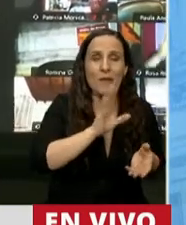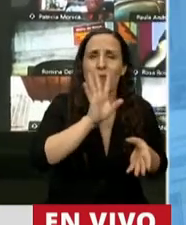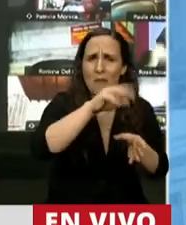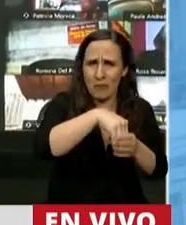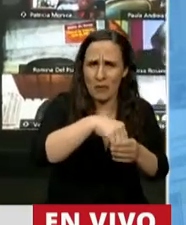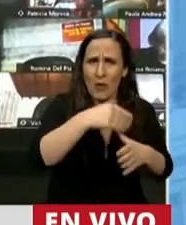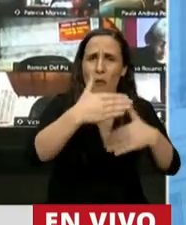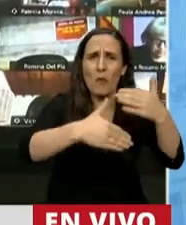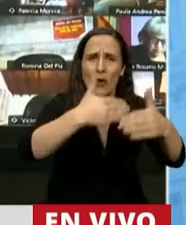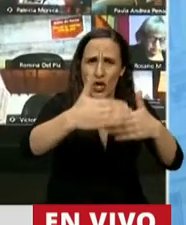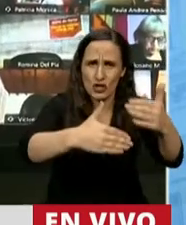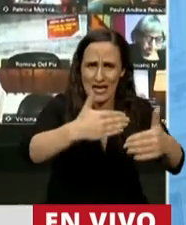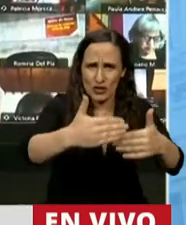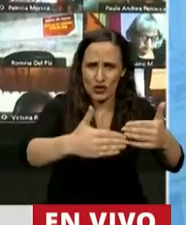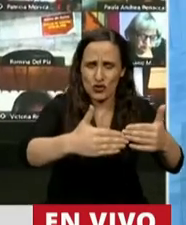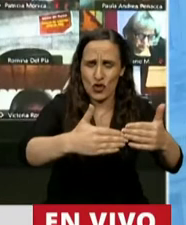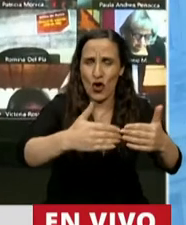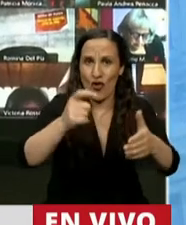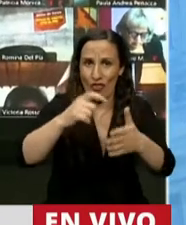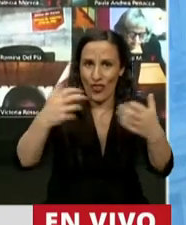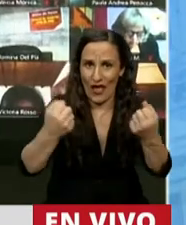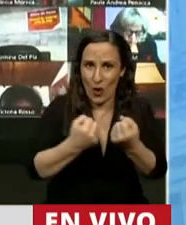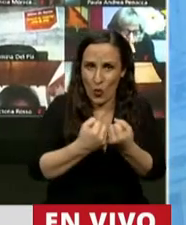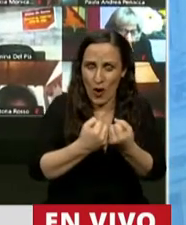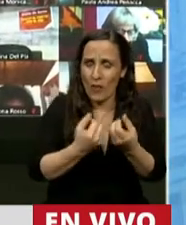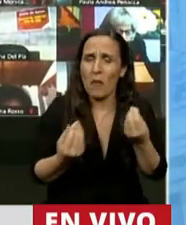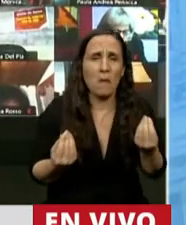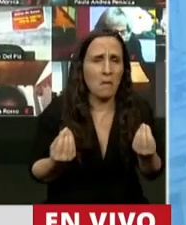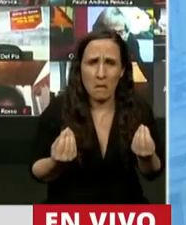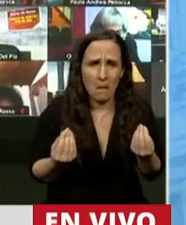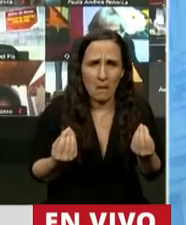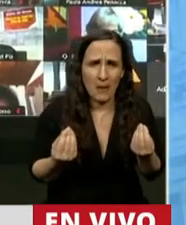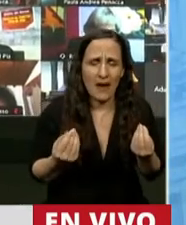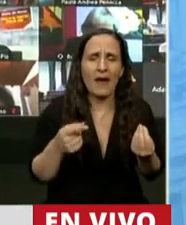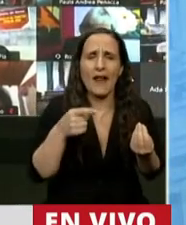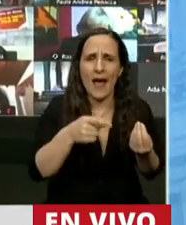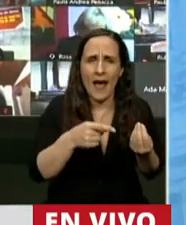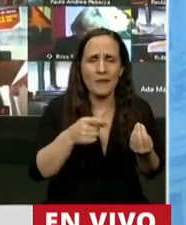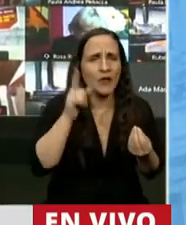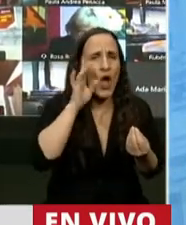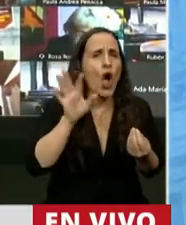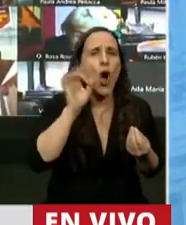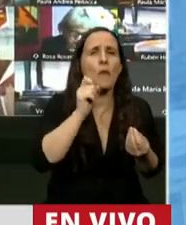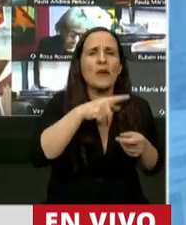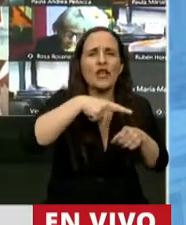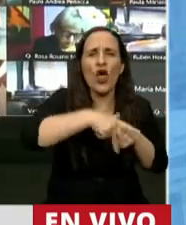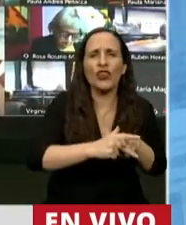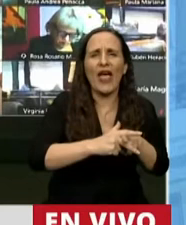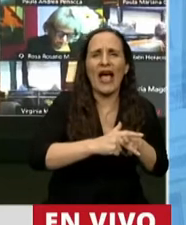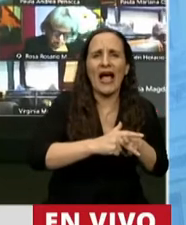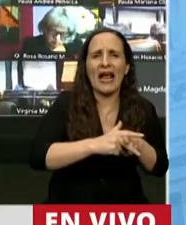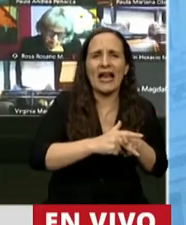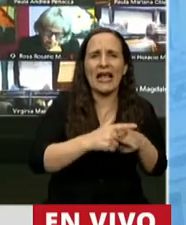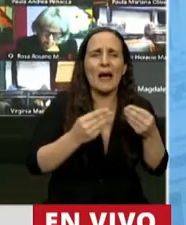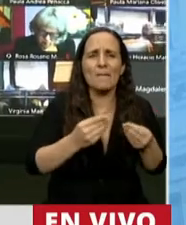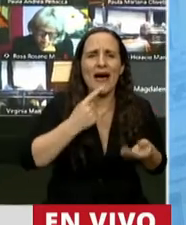de acuerdo a efectos de emitir una opinión técnica para la